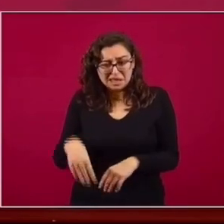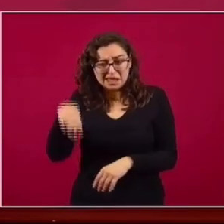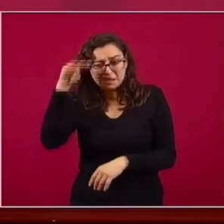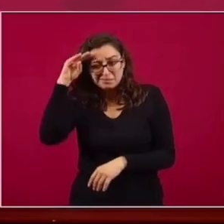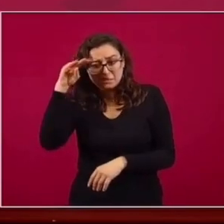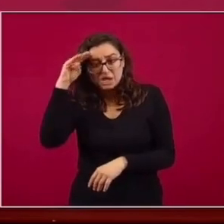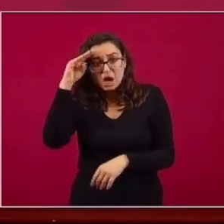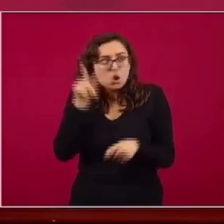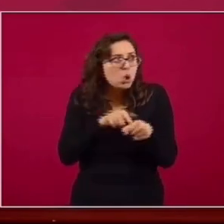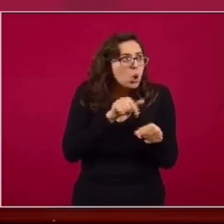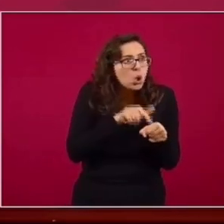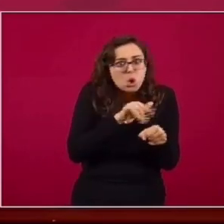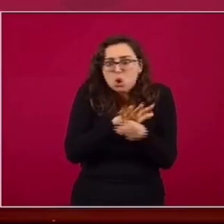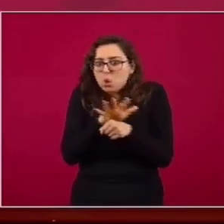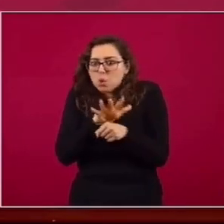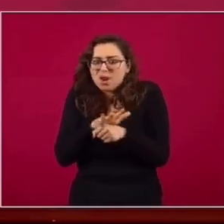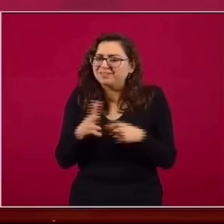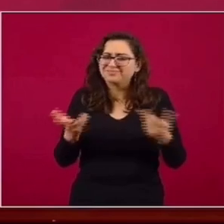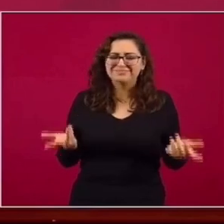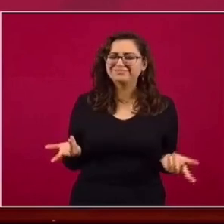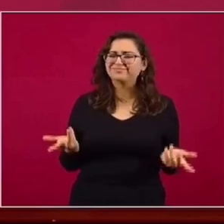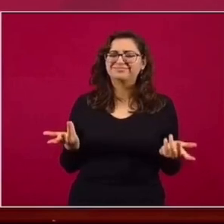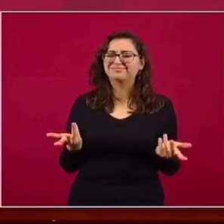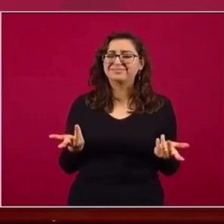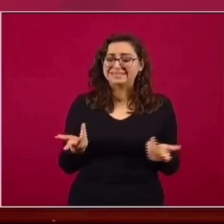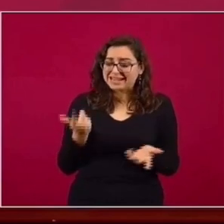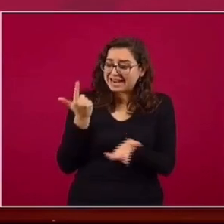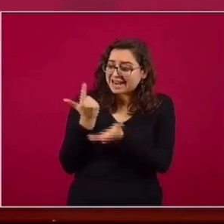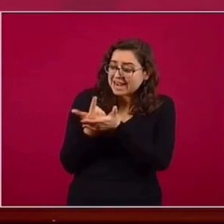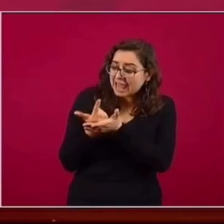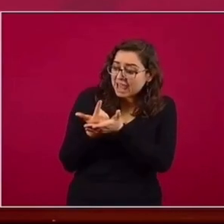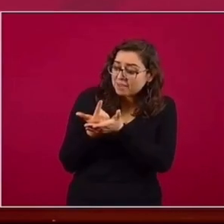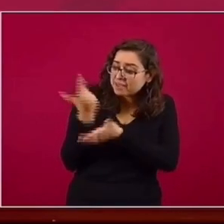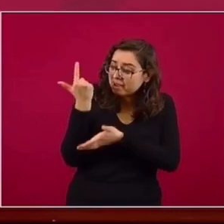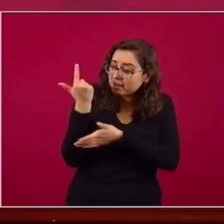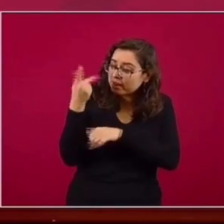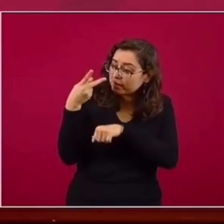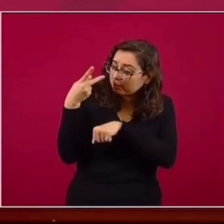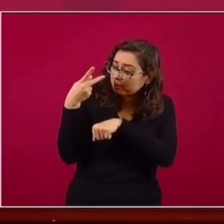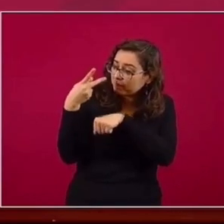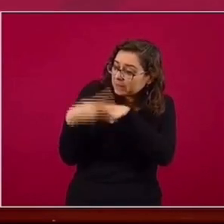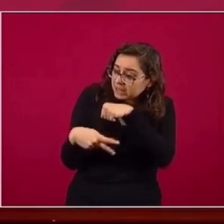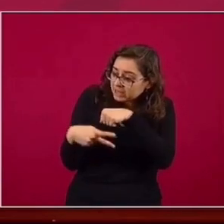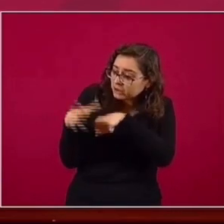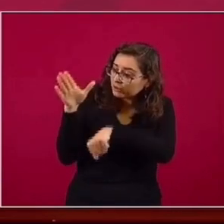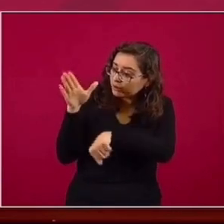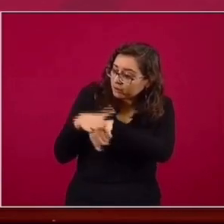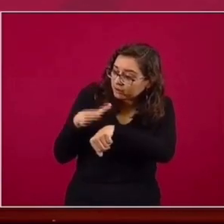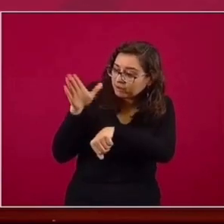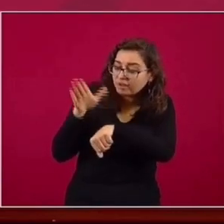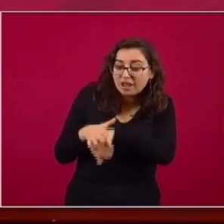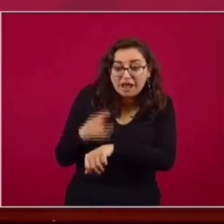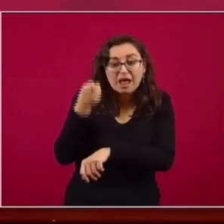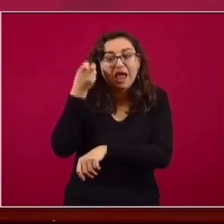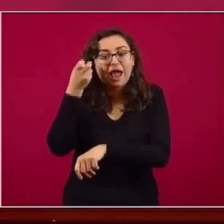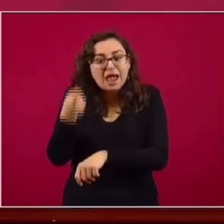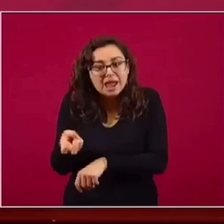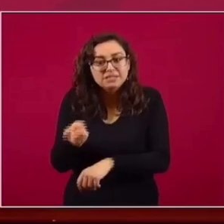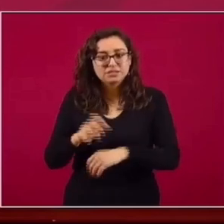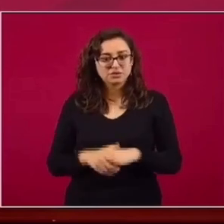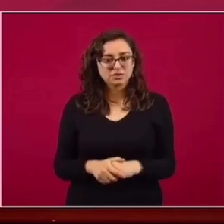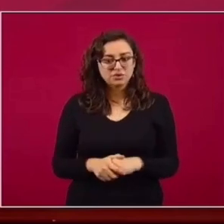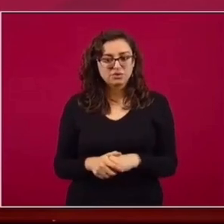en el color del semáforo en este momento cuando estamos diciendo alerta por COVID, emergencia por COVID. Y las recomendaciones